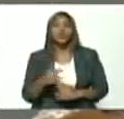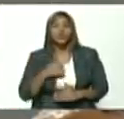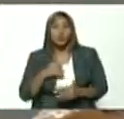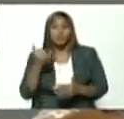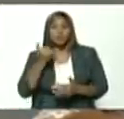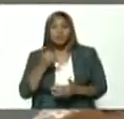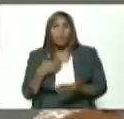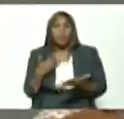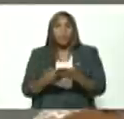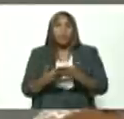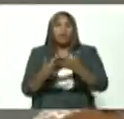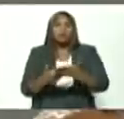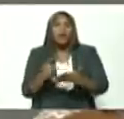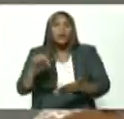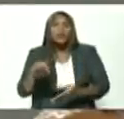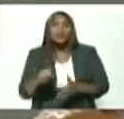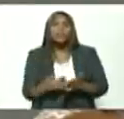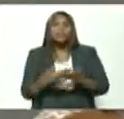propongo